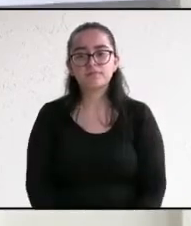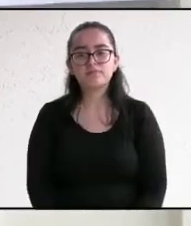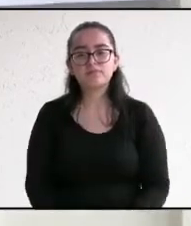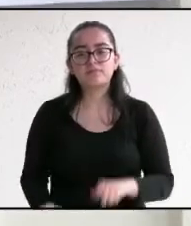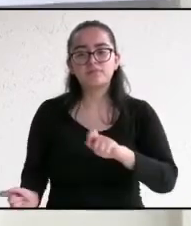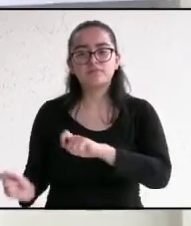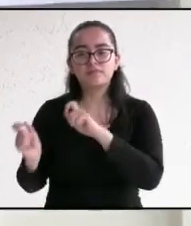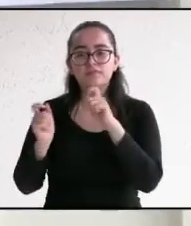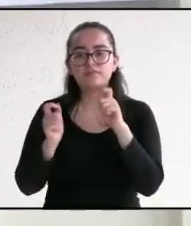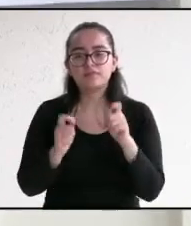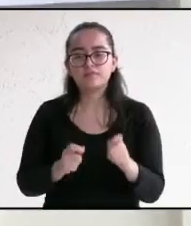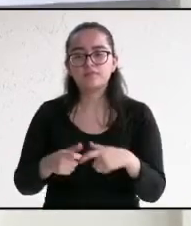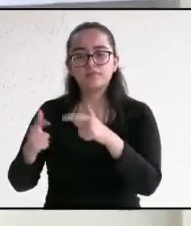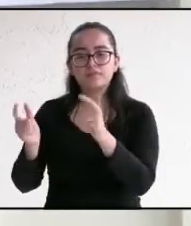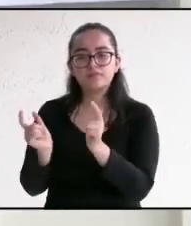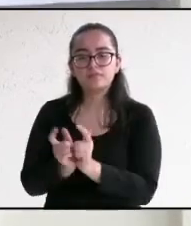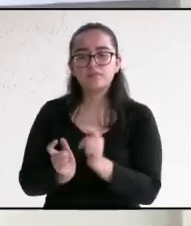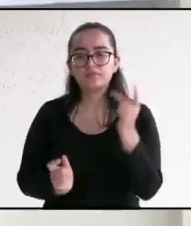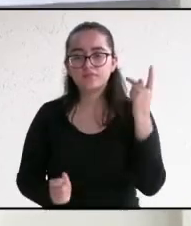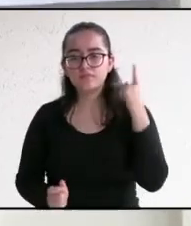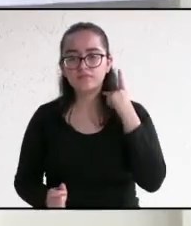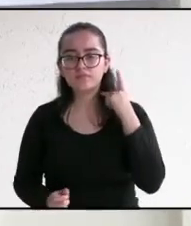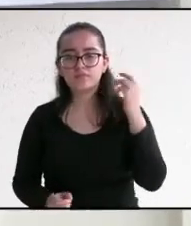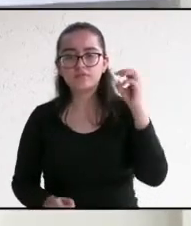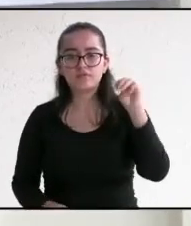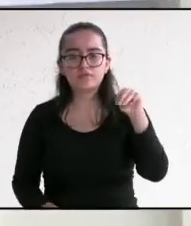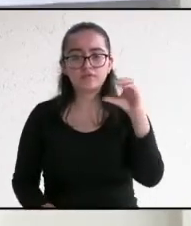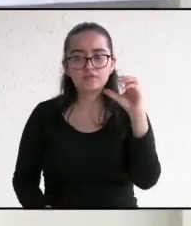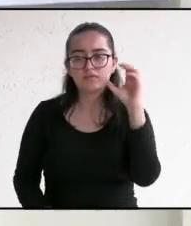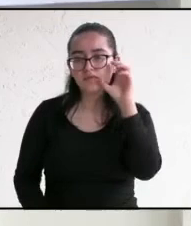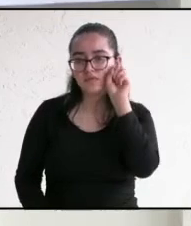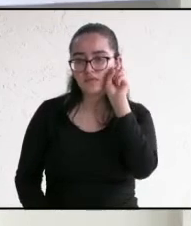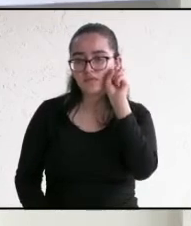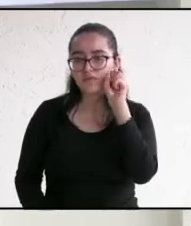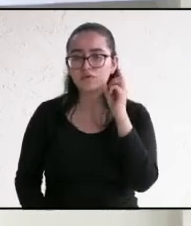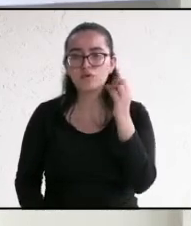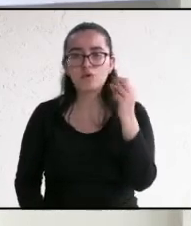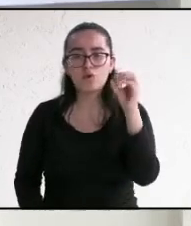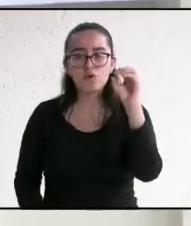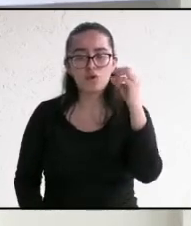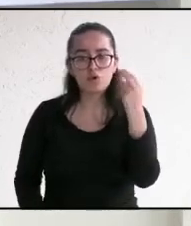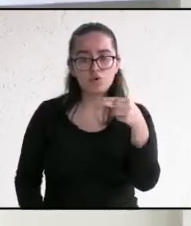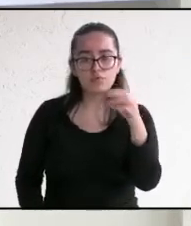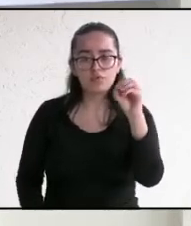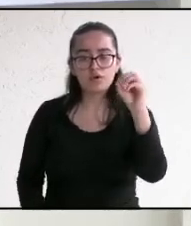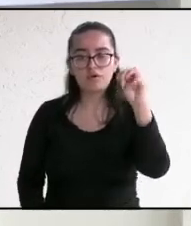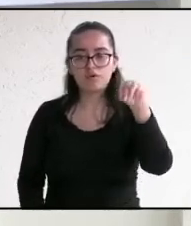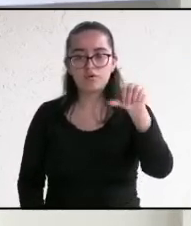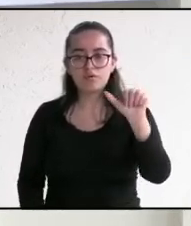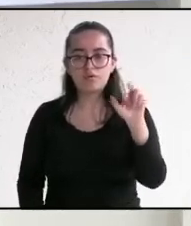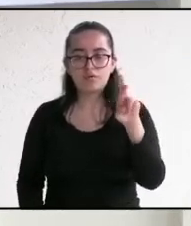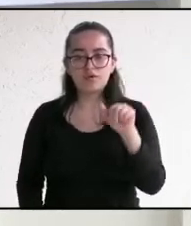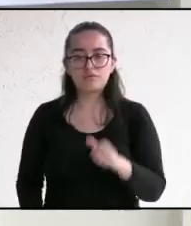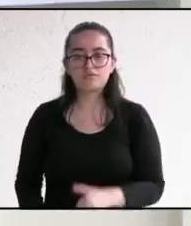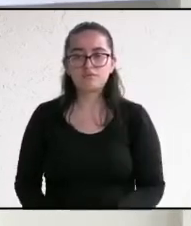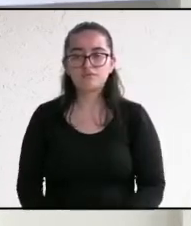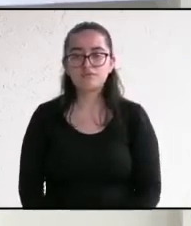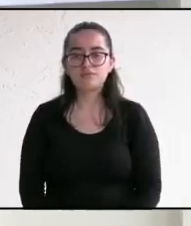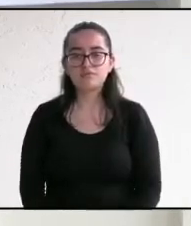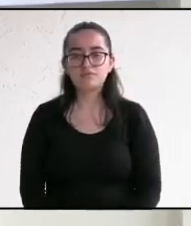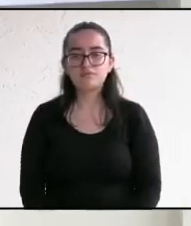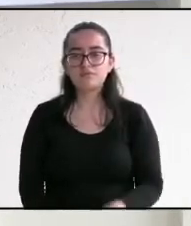Continuamos con el candidato de Movimiento Ciudadano, Omar del Moral Molina. Adelante.